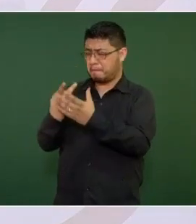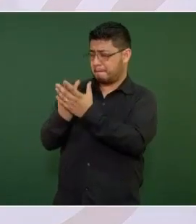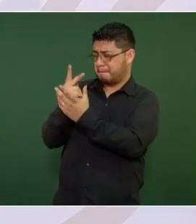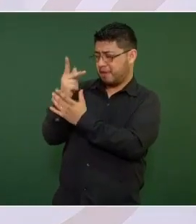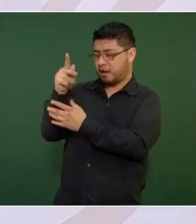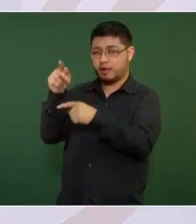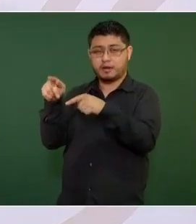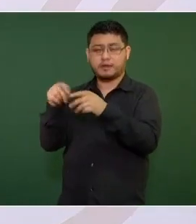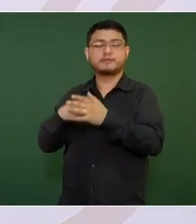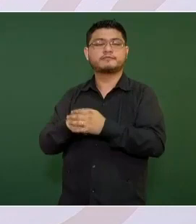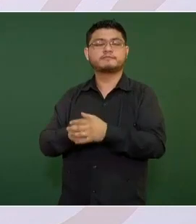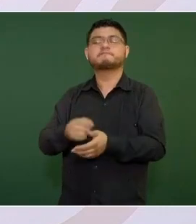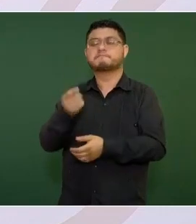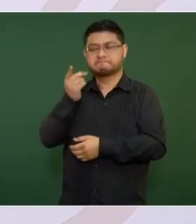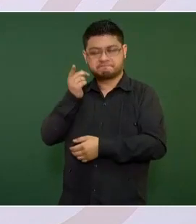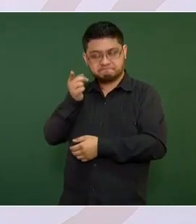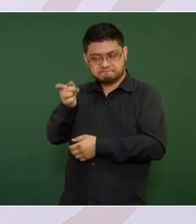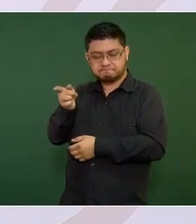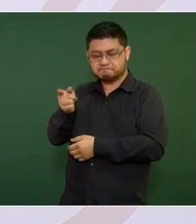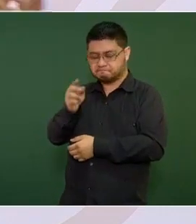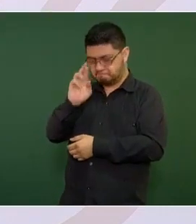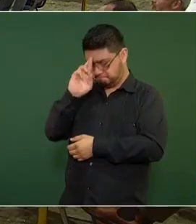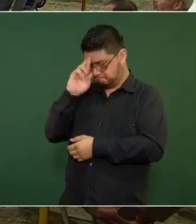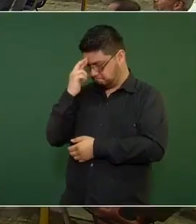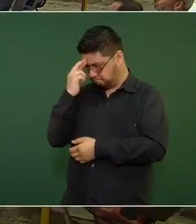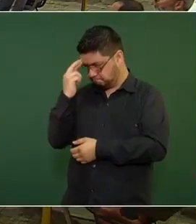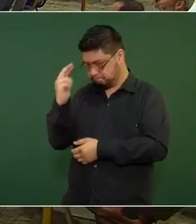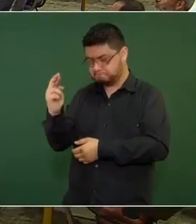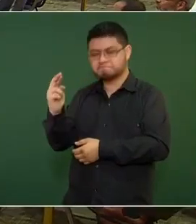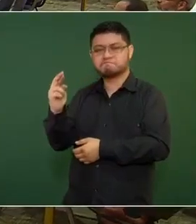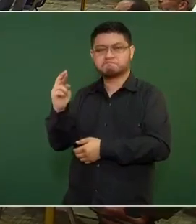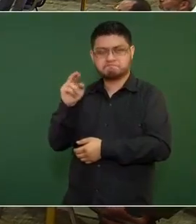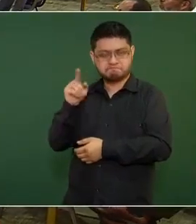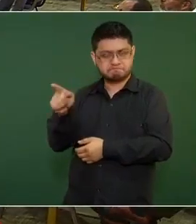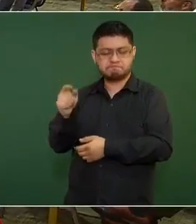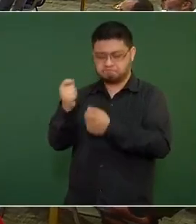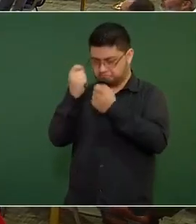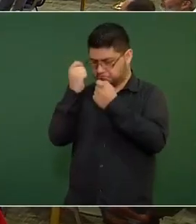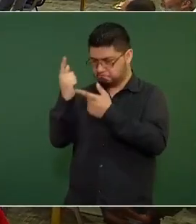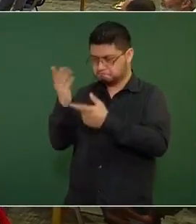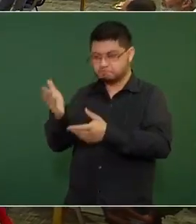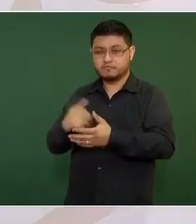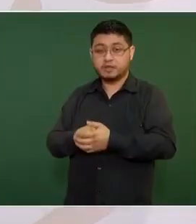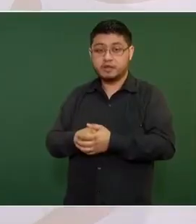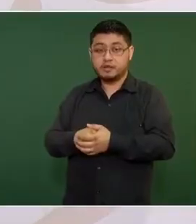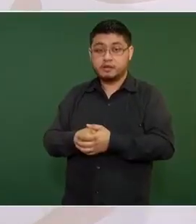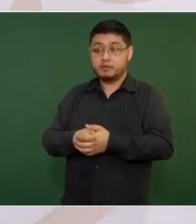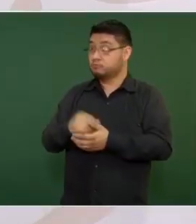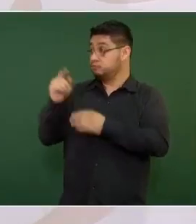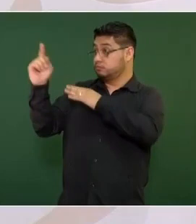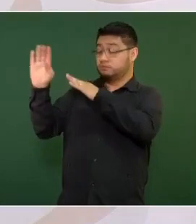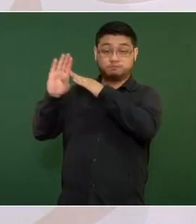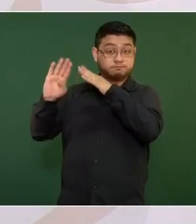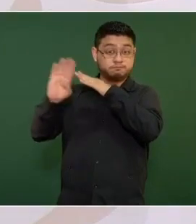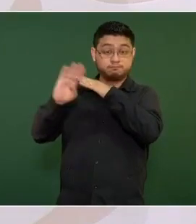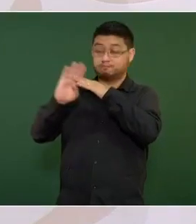Esa es una labor que reconocemos mucho, porque el turismo es una actividad